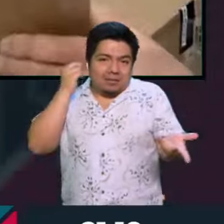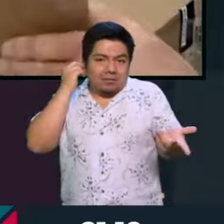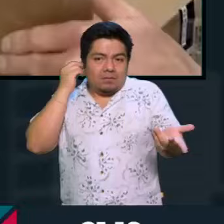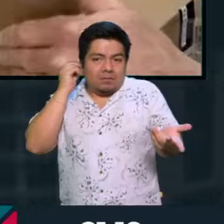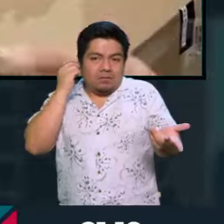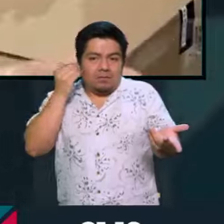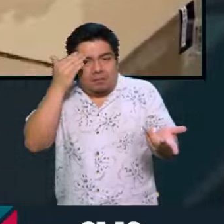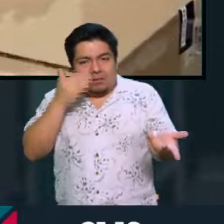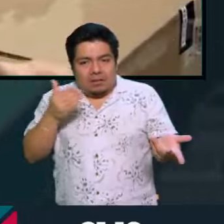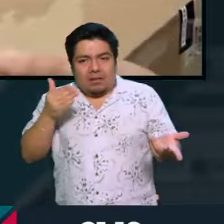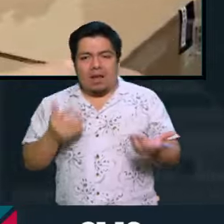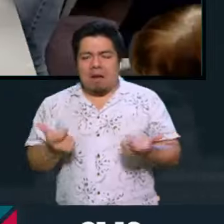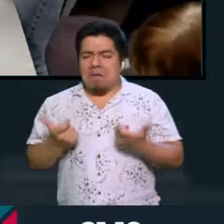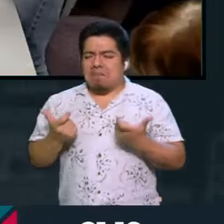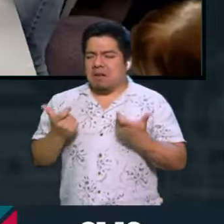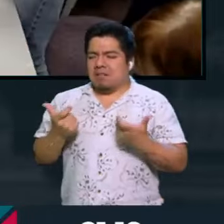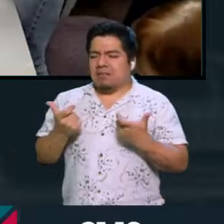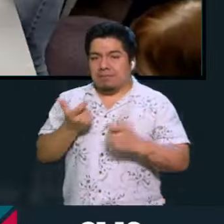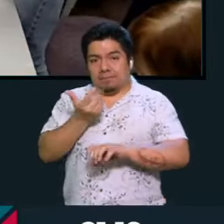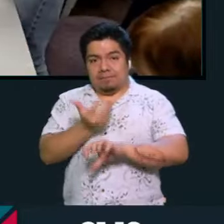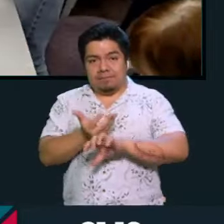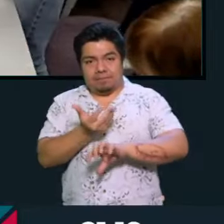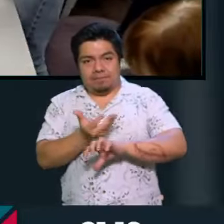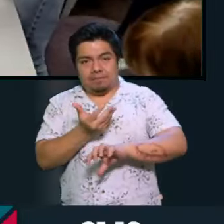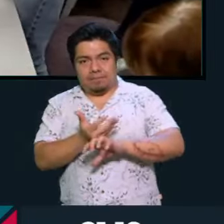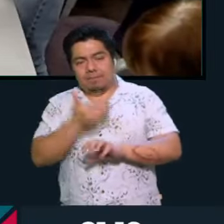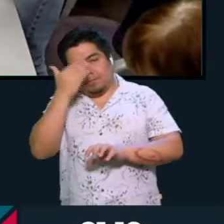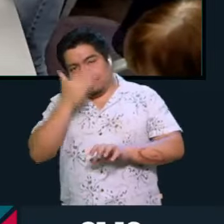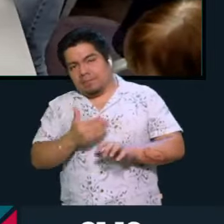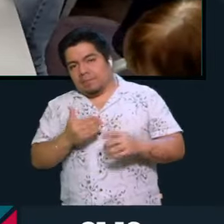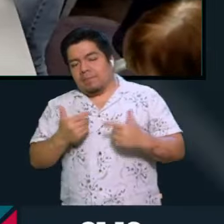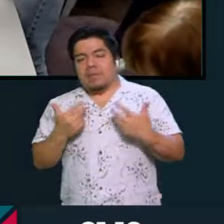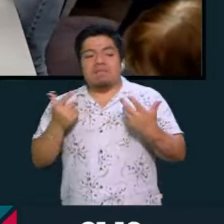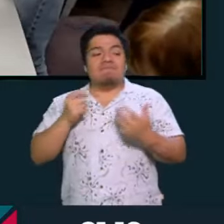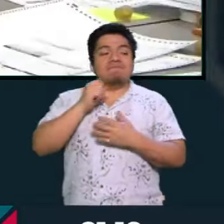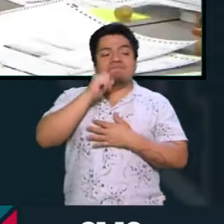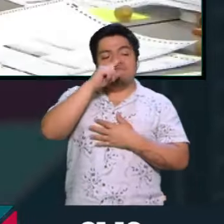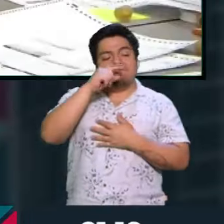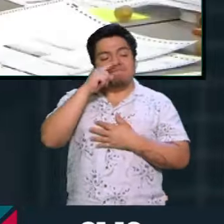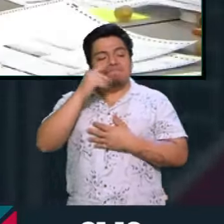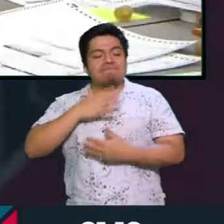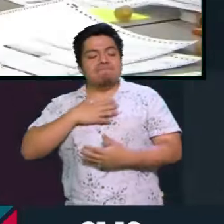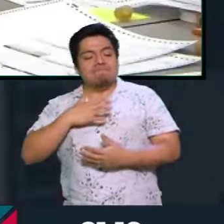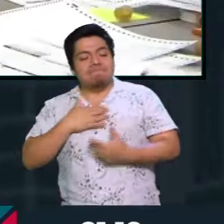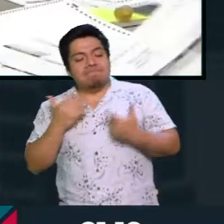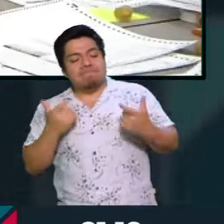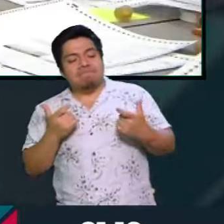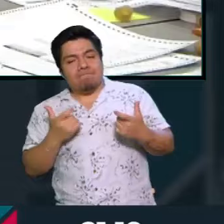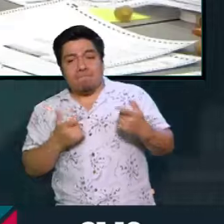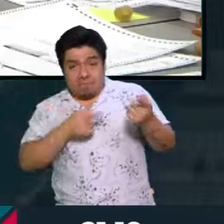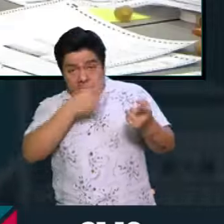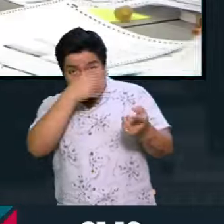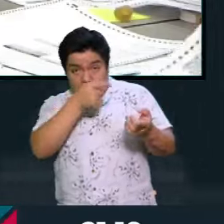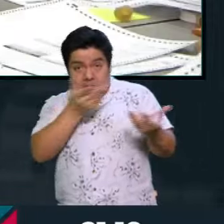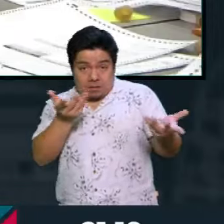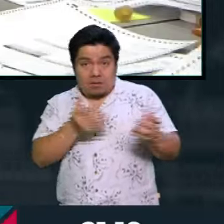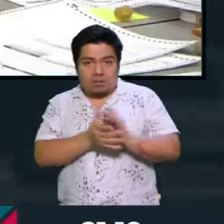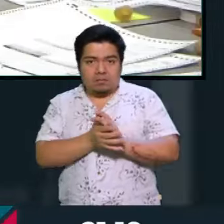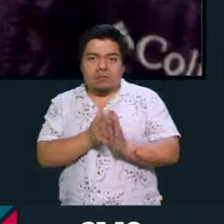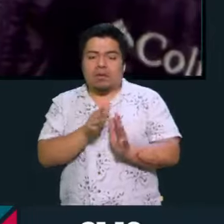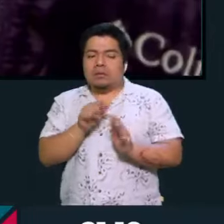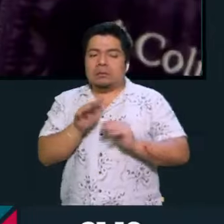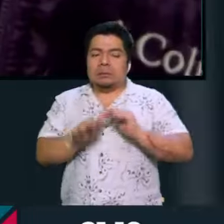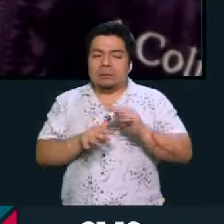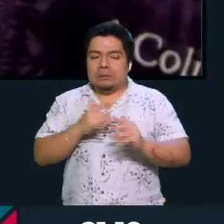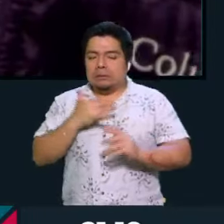multimillonario estadounidense que se van a gloria de esa riqueza, que por cierto, hay una parte